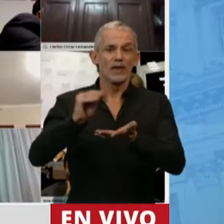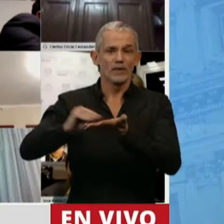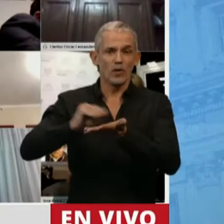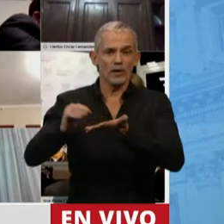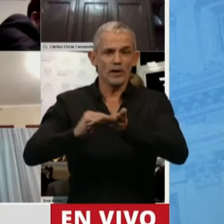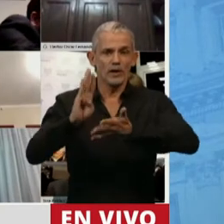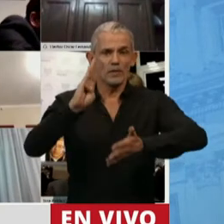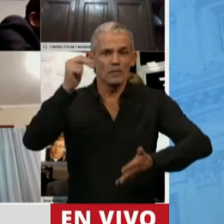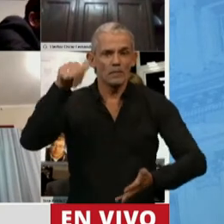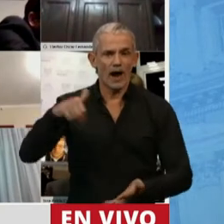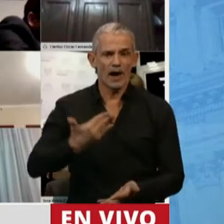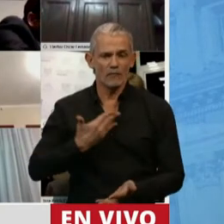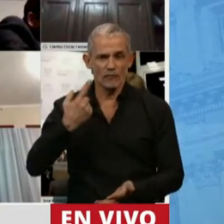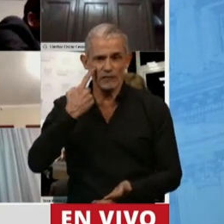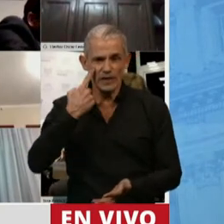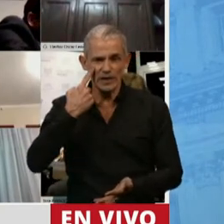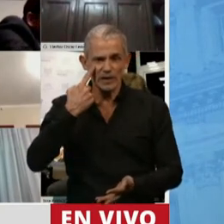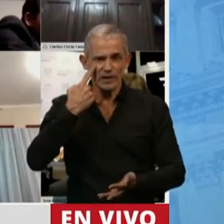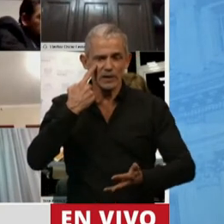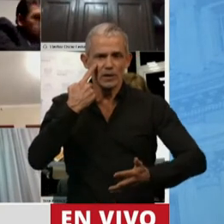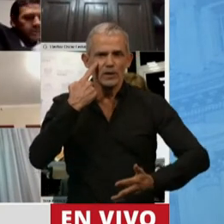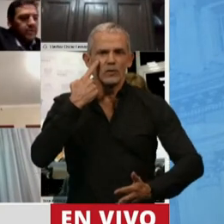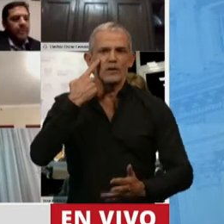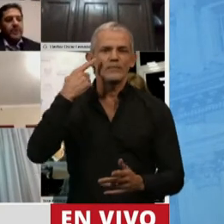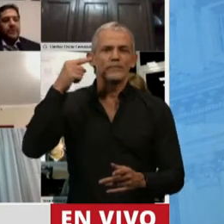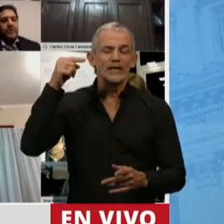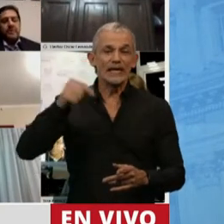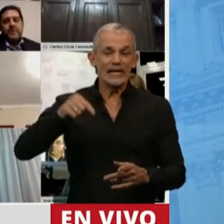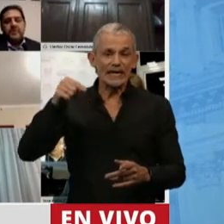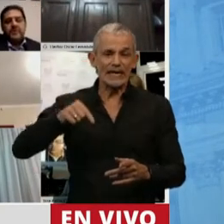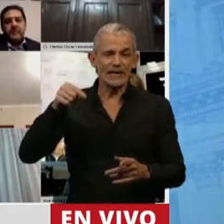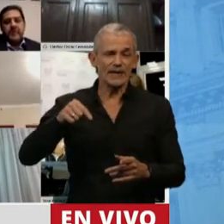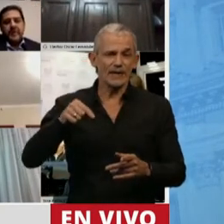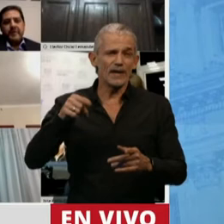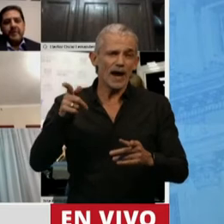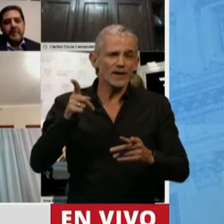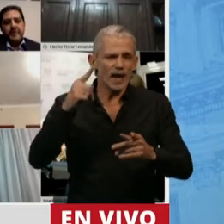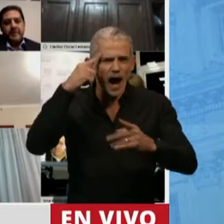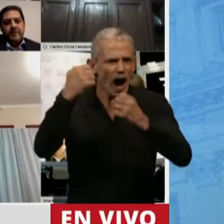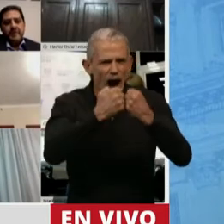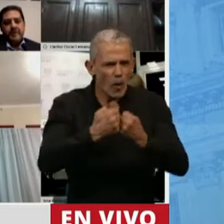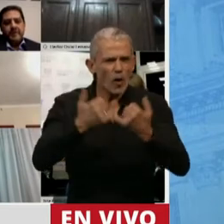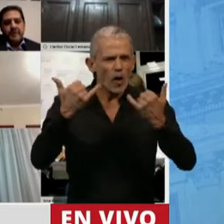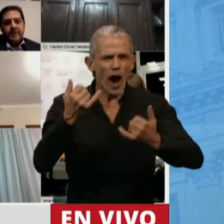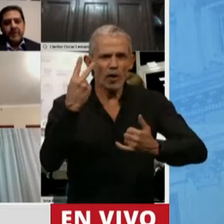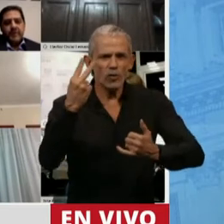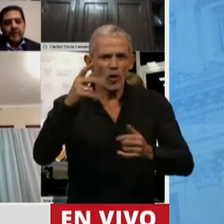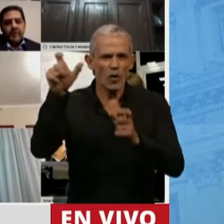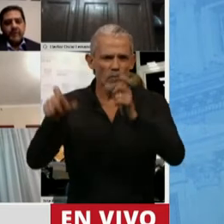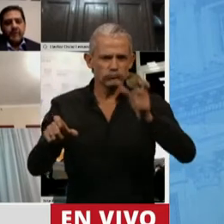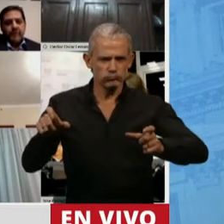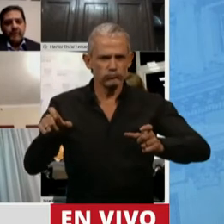el enorme proceso de consenso que se ha dado en este tiempo que tuvo en ellos a dos de los principales